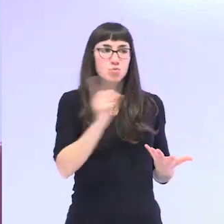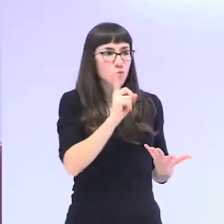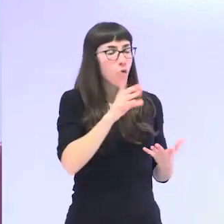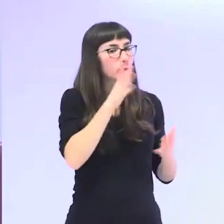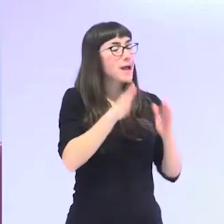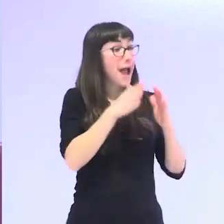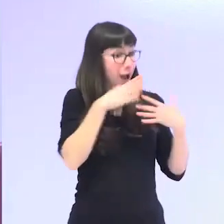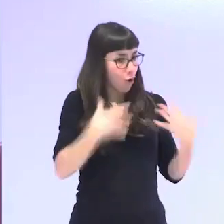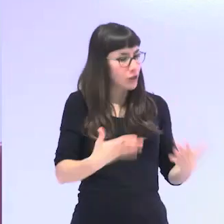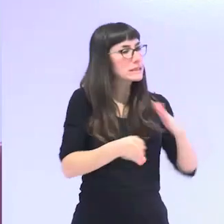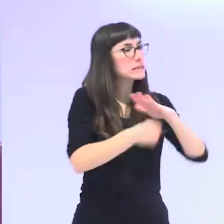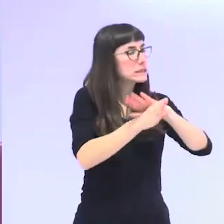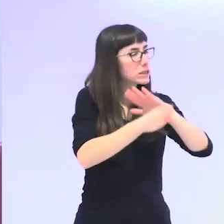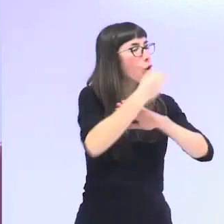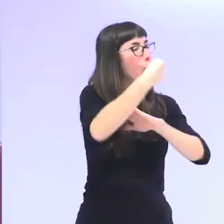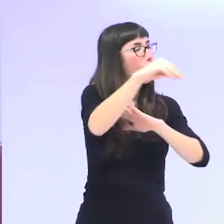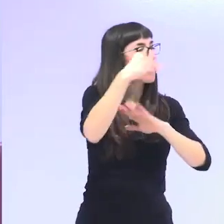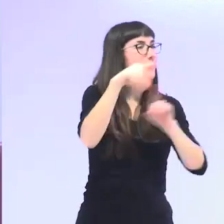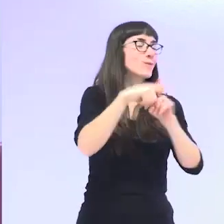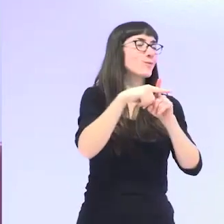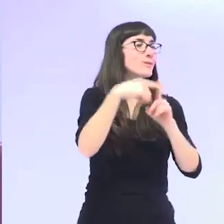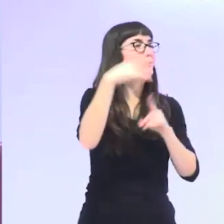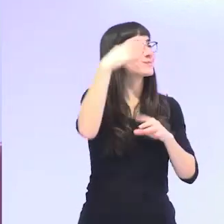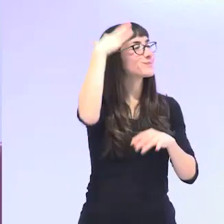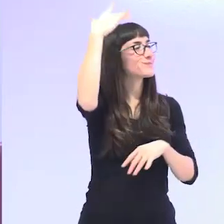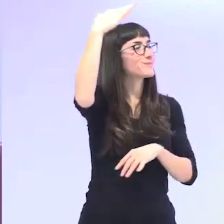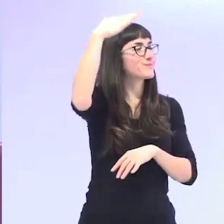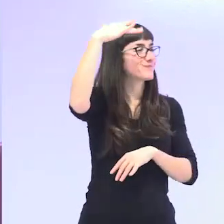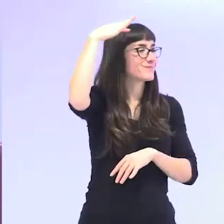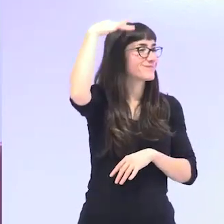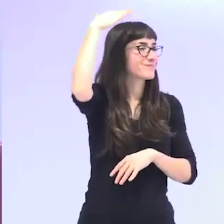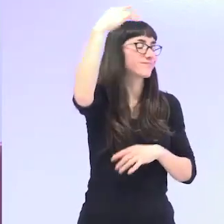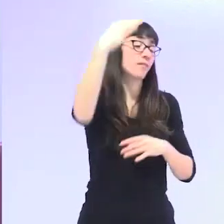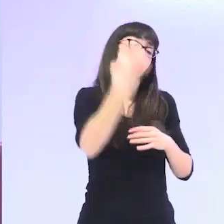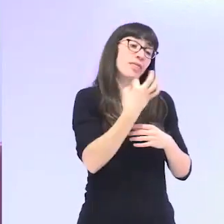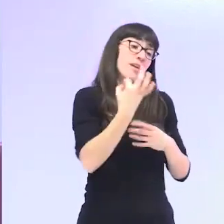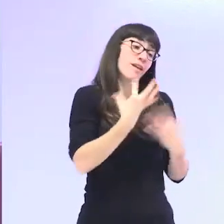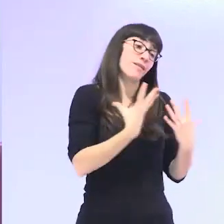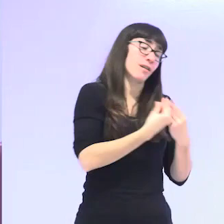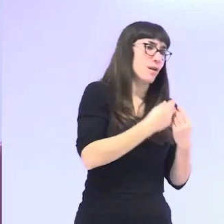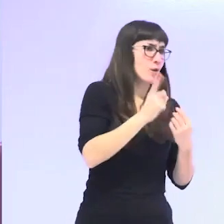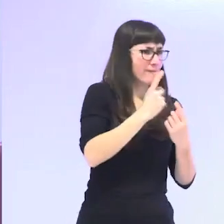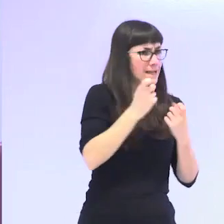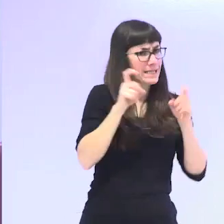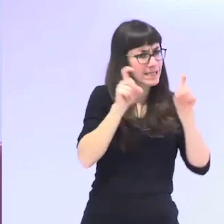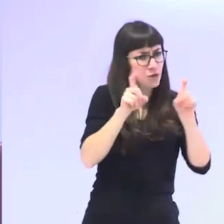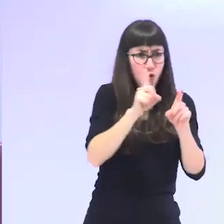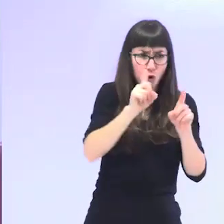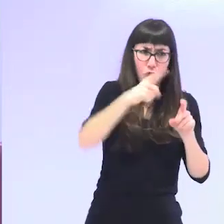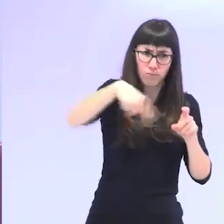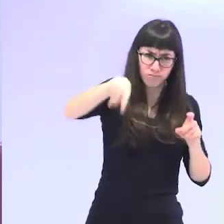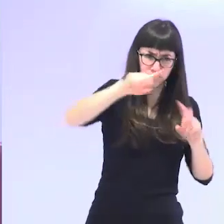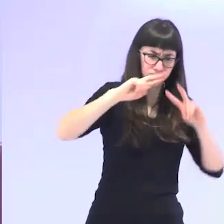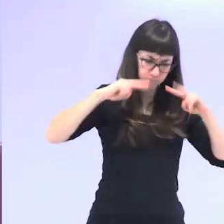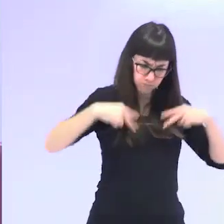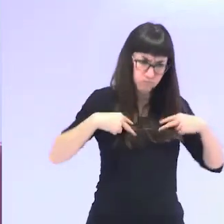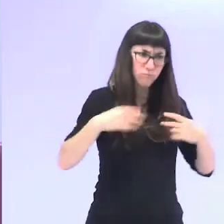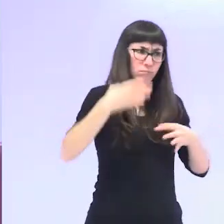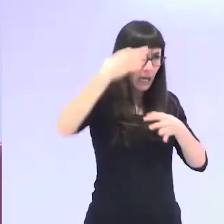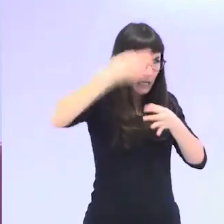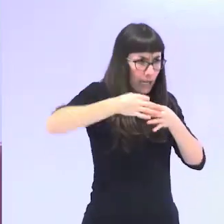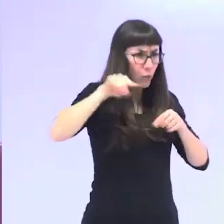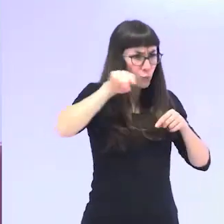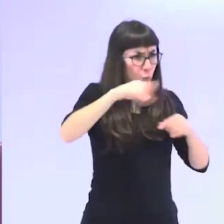generaciones de mujeres más jóvenes tienen que plantearse que tienen que creer en sí mismas que tienen que desarrollar sus vidas